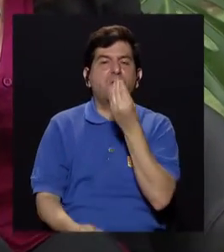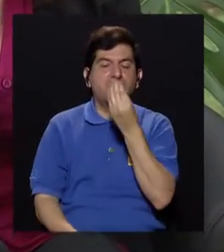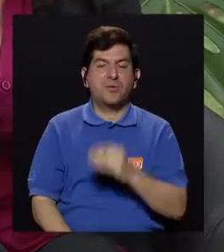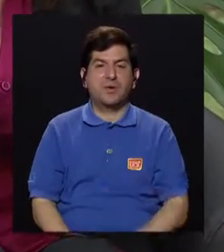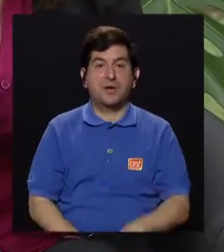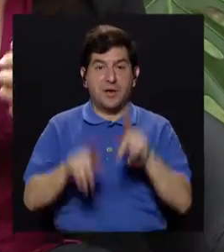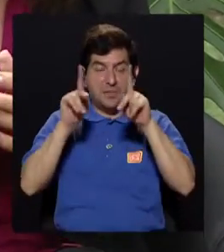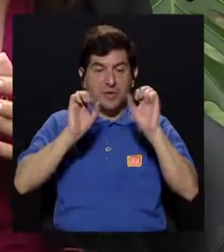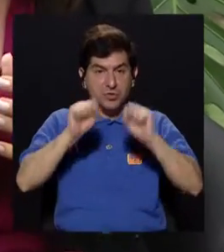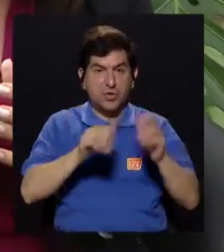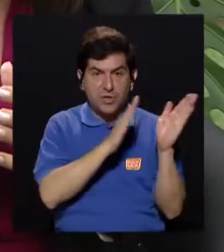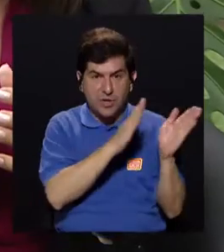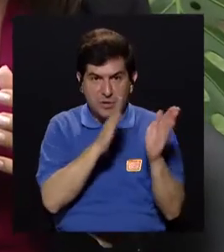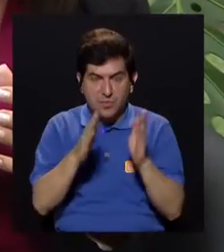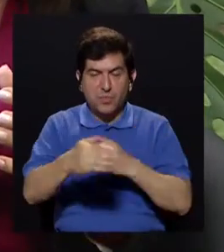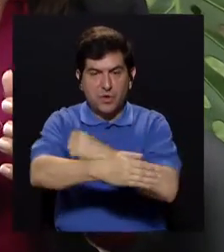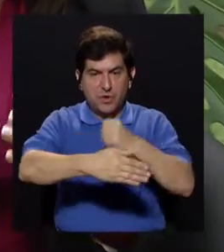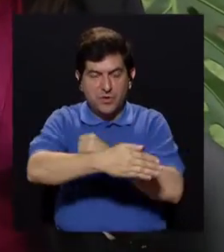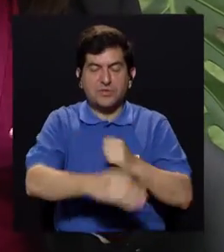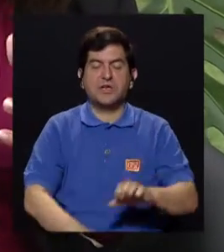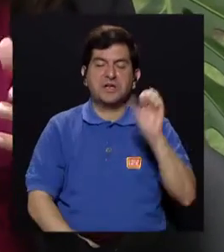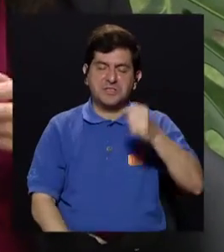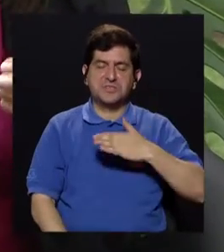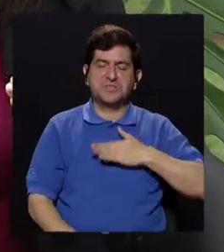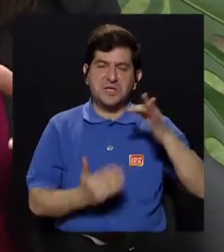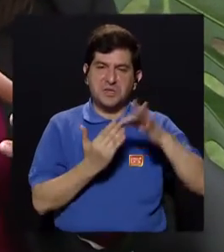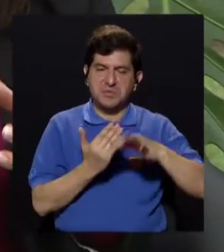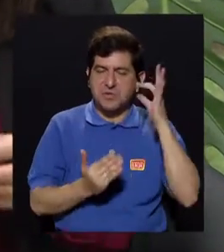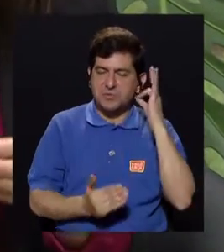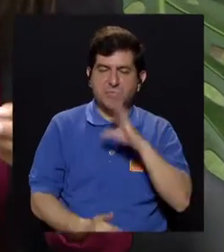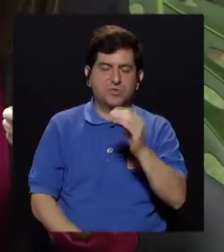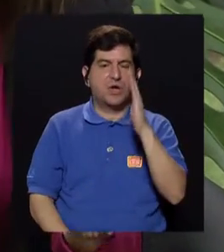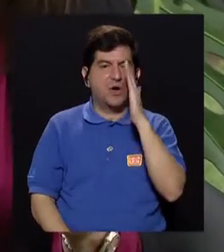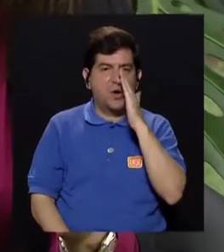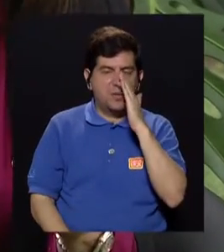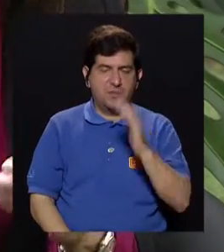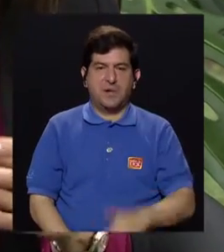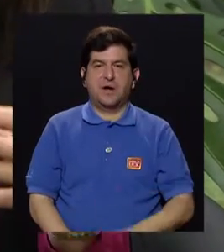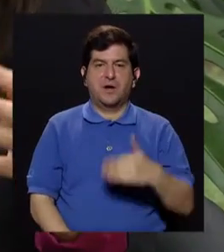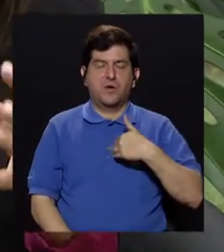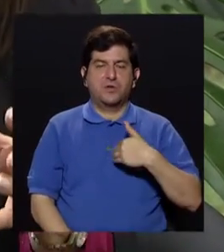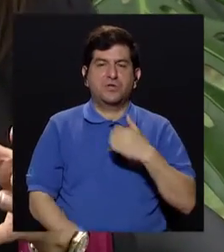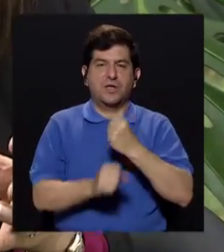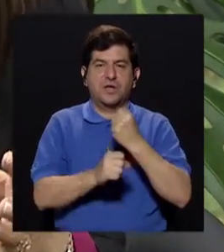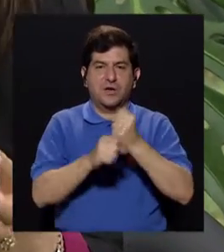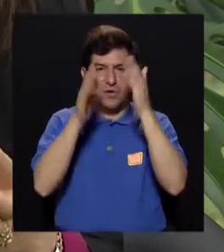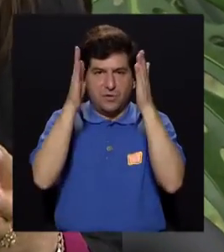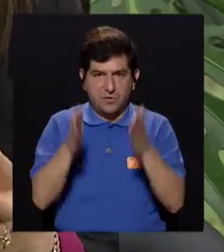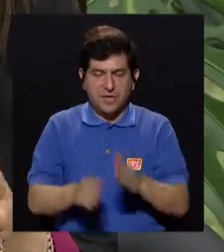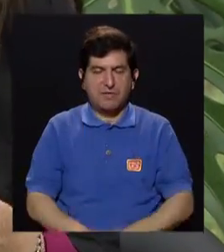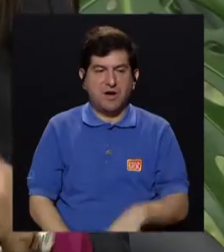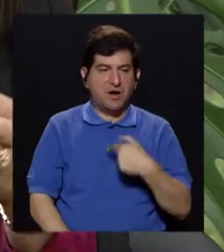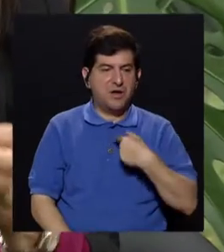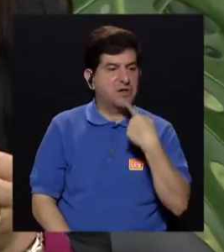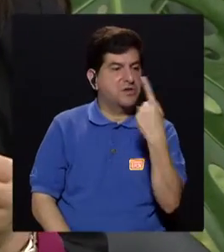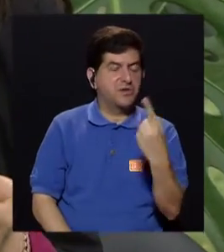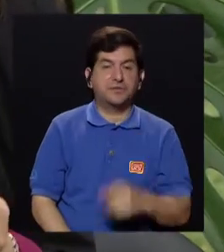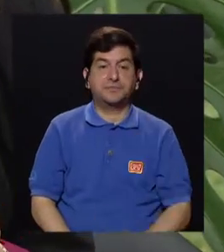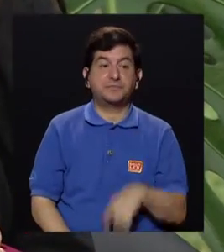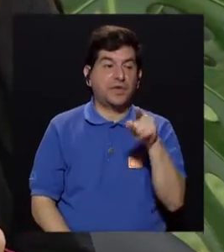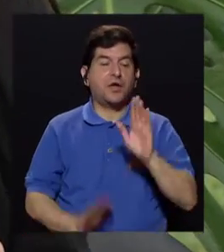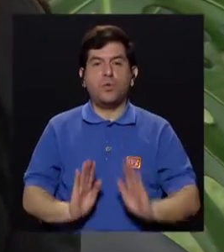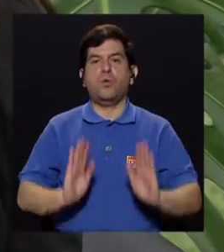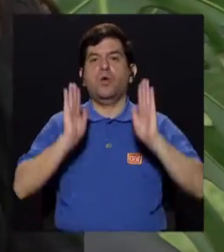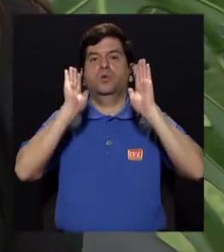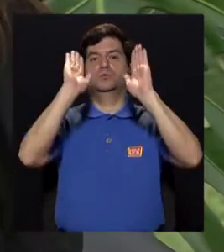Y cuando uno pregunta, ¿hay alguien que le pueda cocinar? Y le dice, sí, o mi esposa, o mi mamá, o tengo una empleada que le he enseñado.